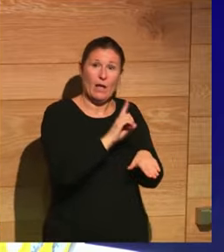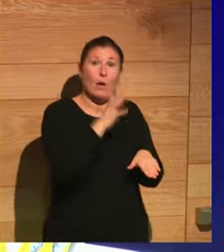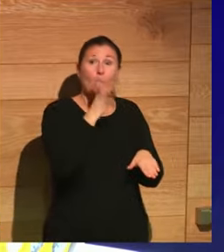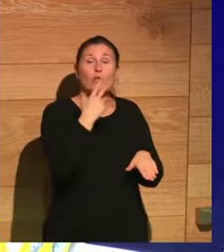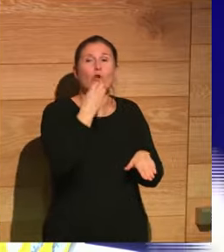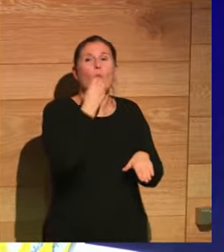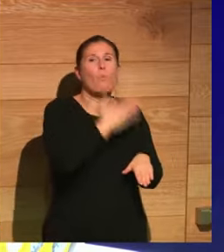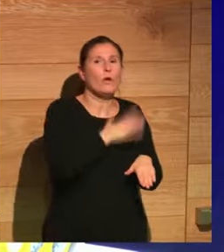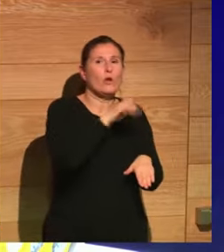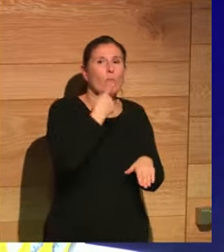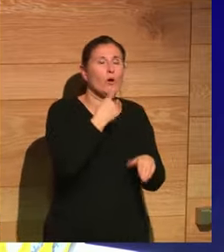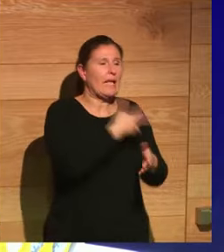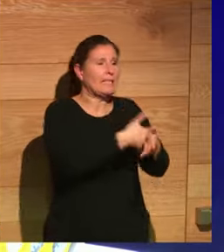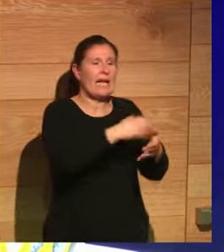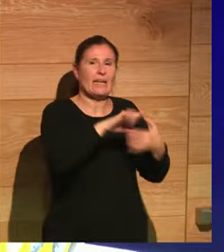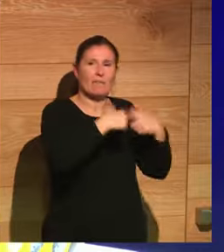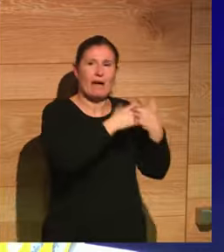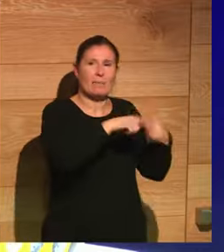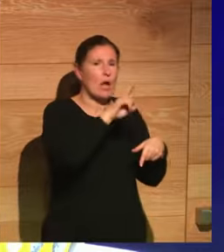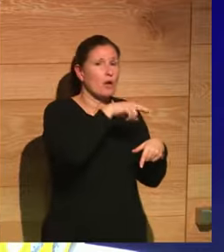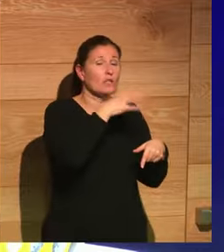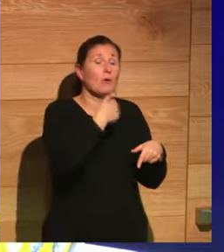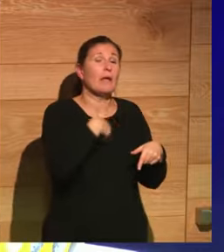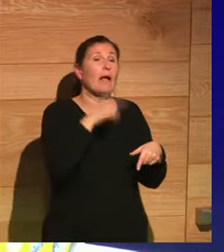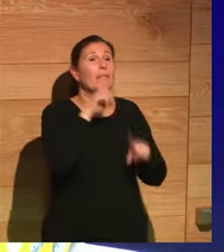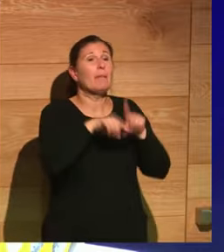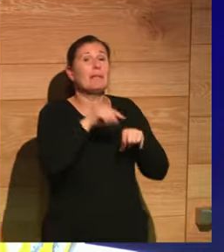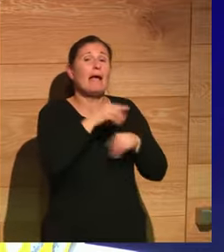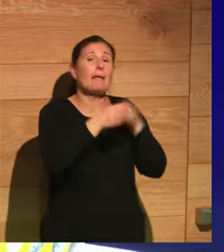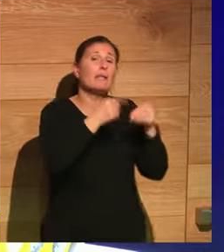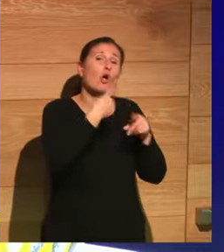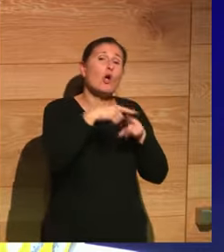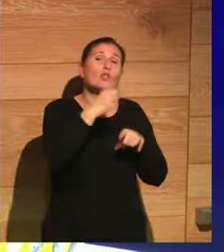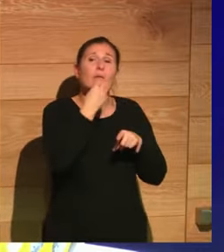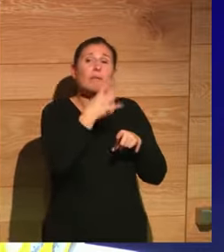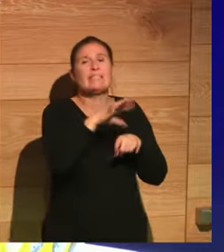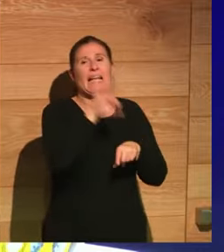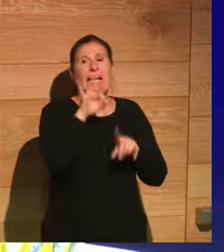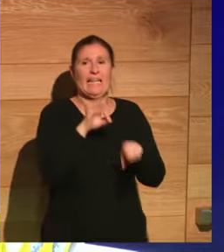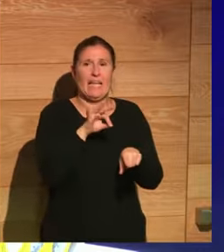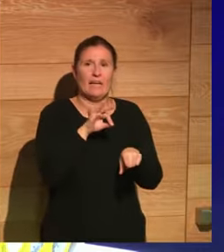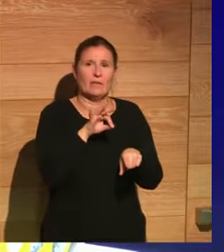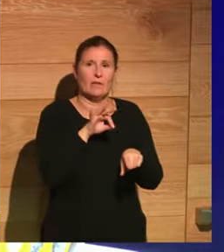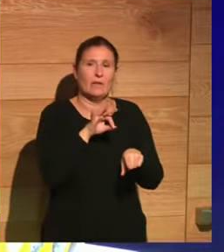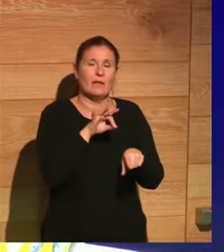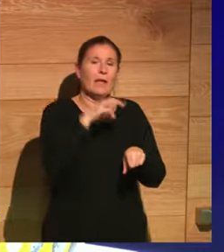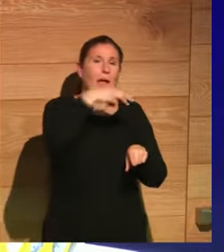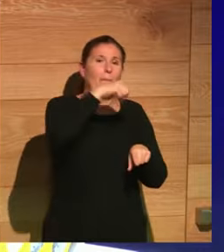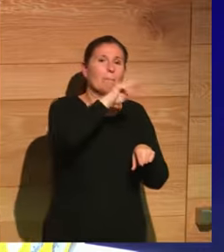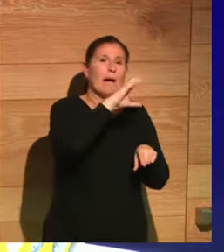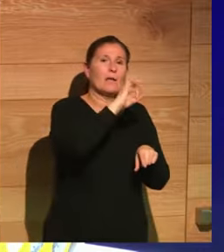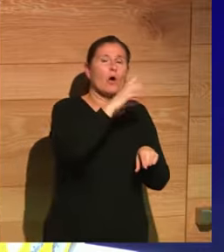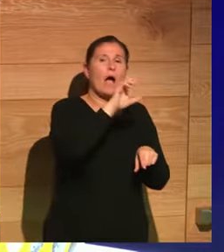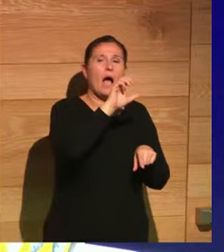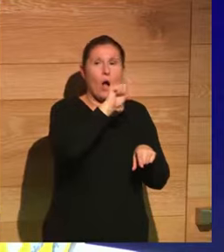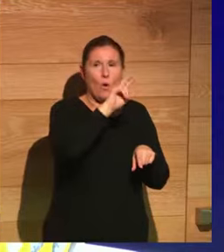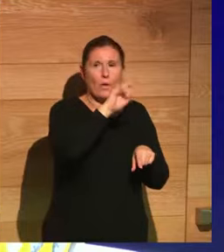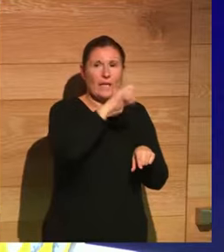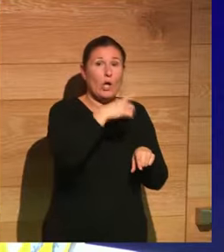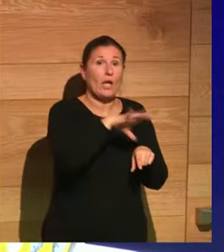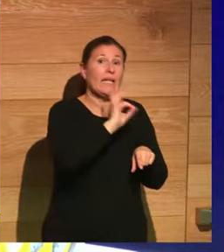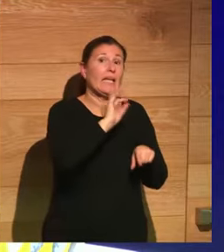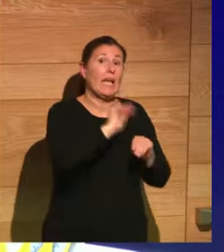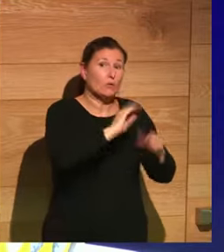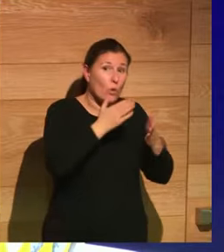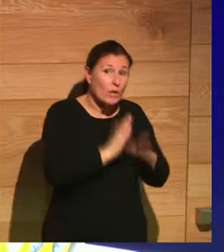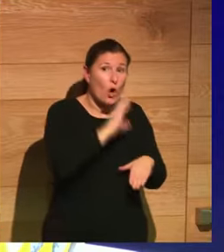elegidos por sangre sino por méritos con lo cual Marco Aurelio cuando elige a su hijo cómodo adiós otra vez el problema de todo esto es